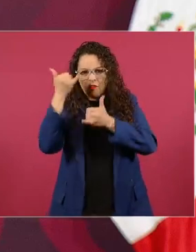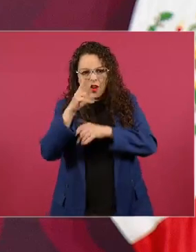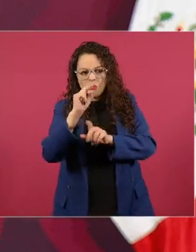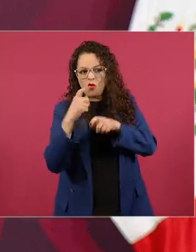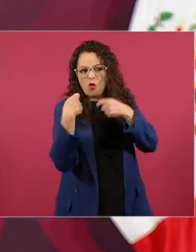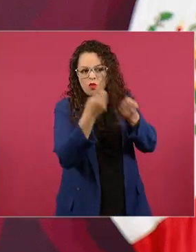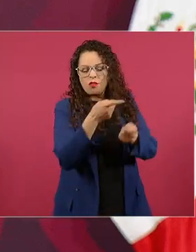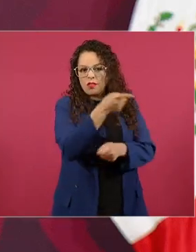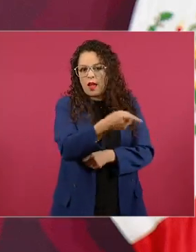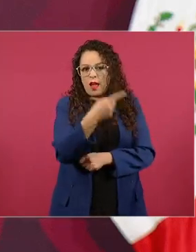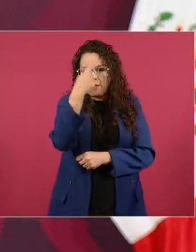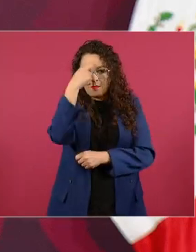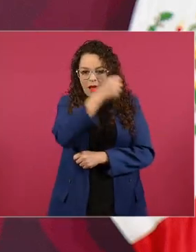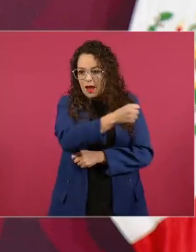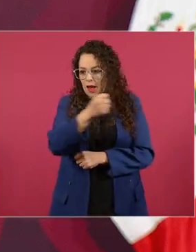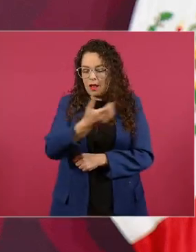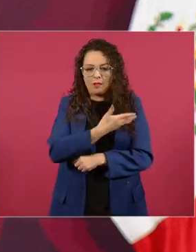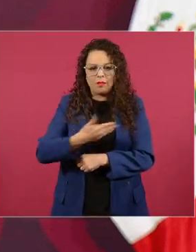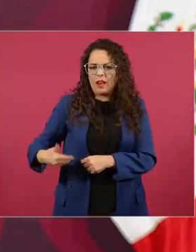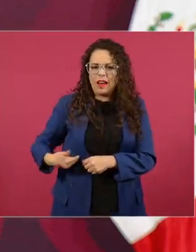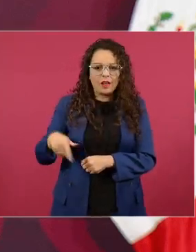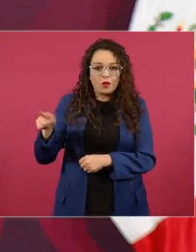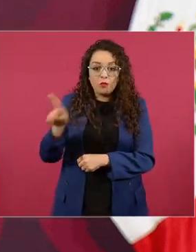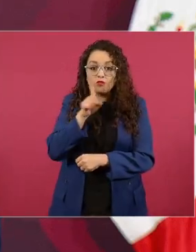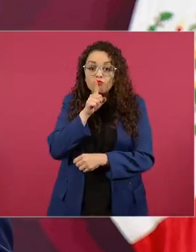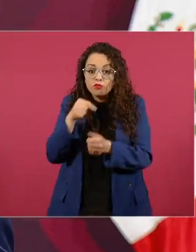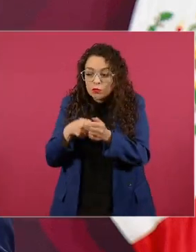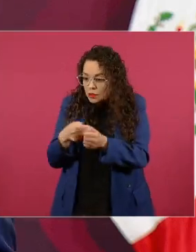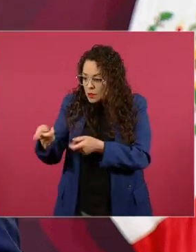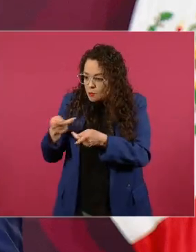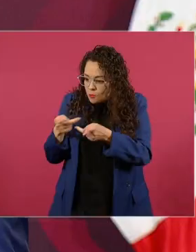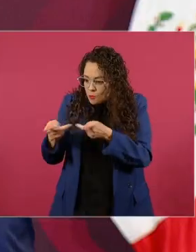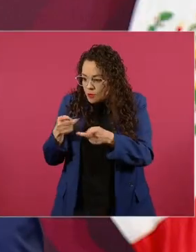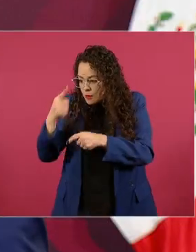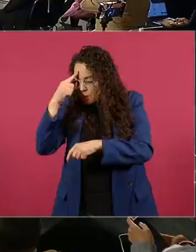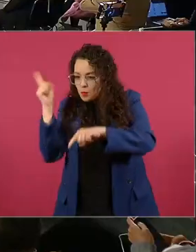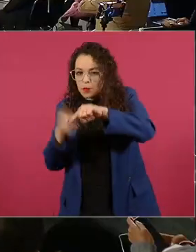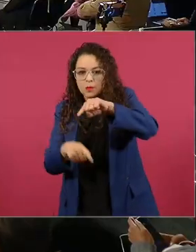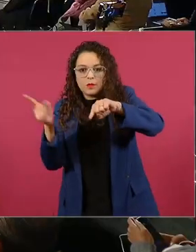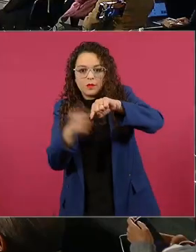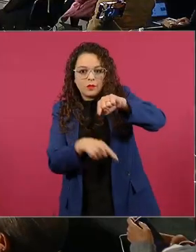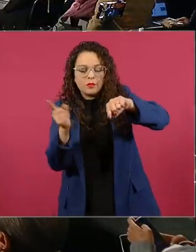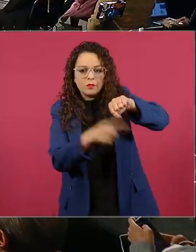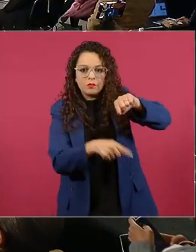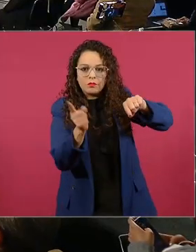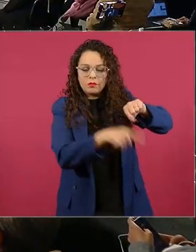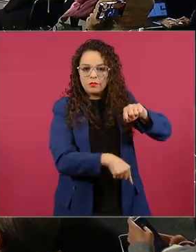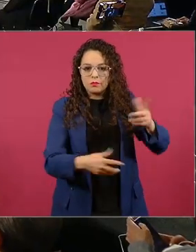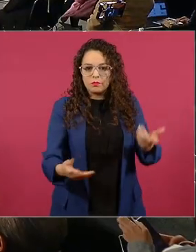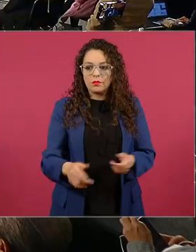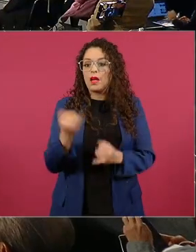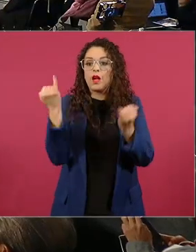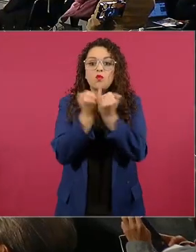todo para que no se diera el cambio en el 2012